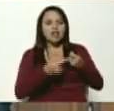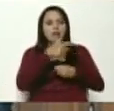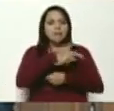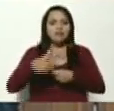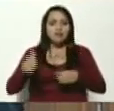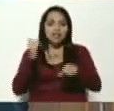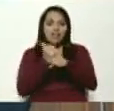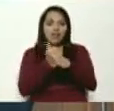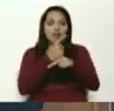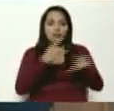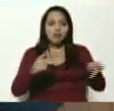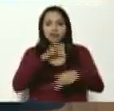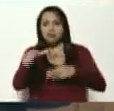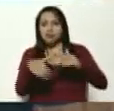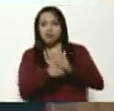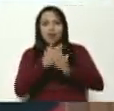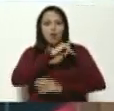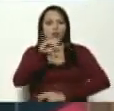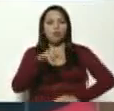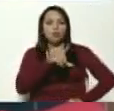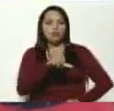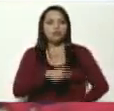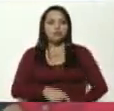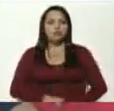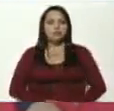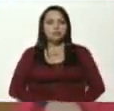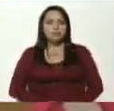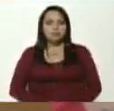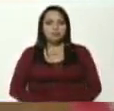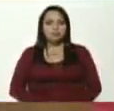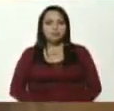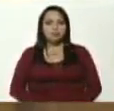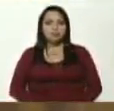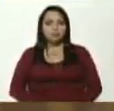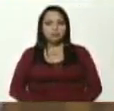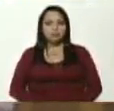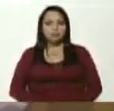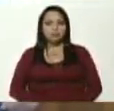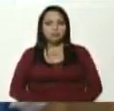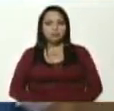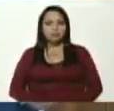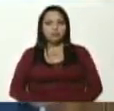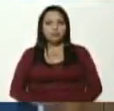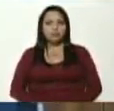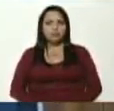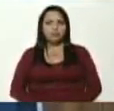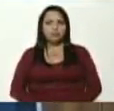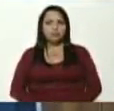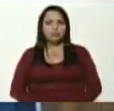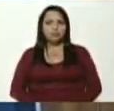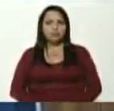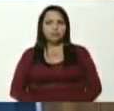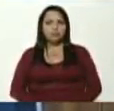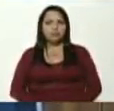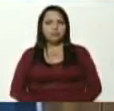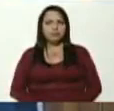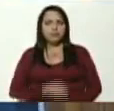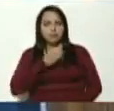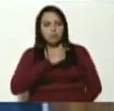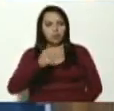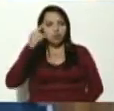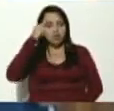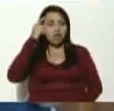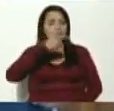durante todo el mes de julio. Escuchemos. Bueno, buenos días a todo el pueblo de Venezuela. Desde aquí a la